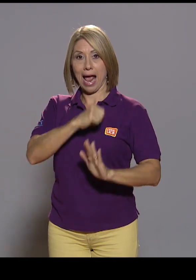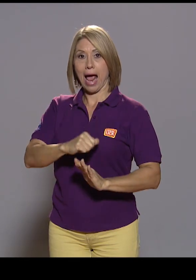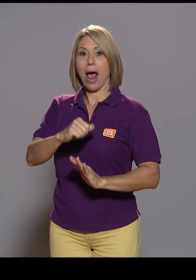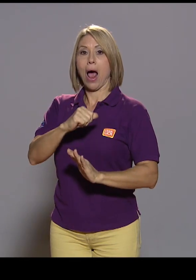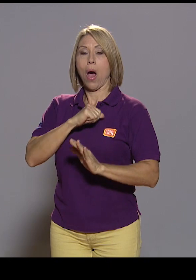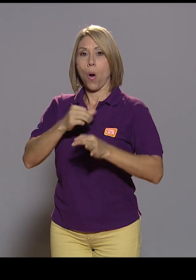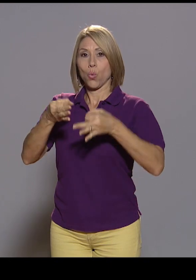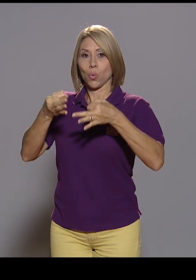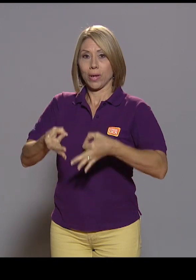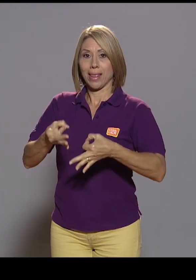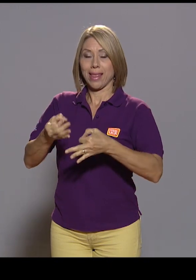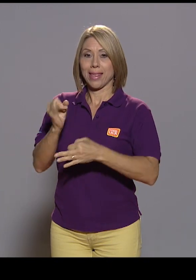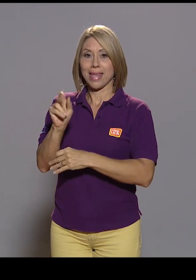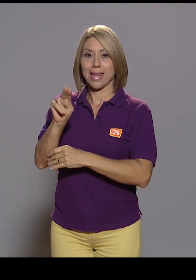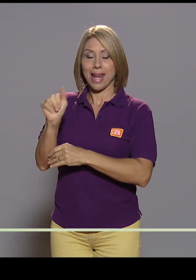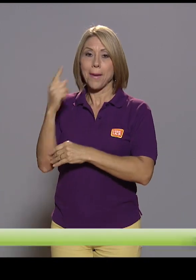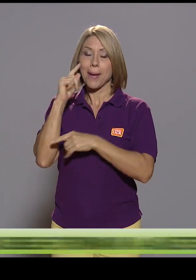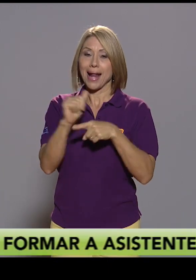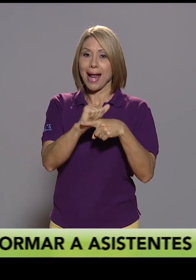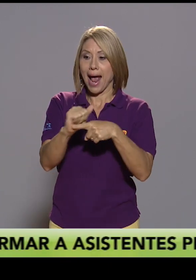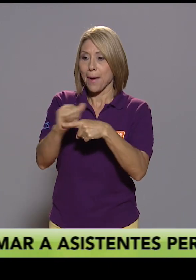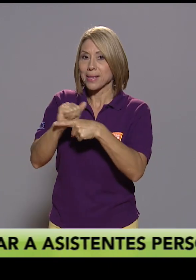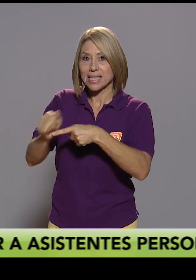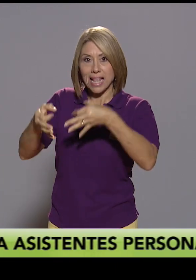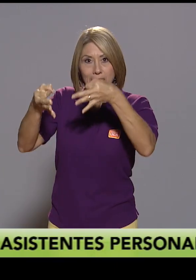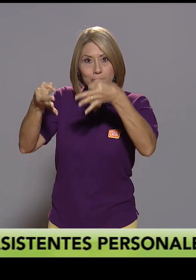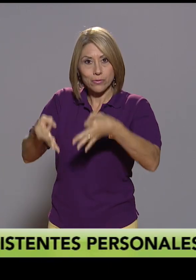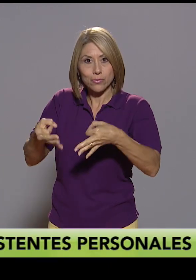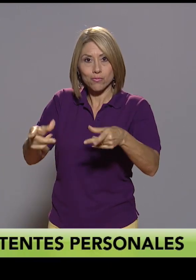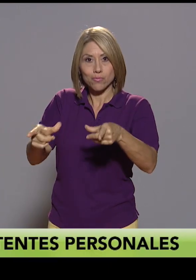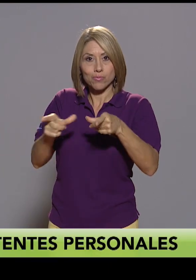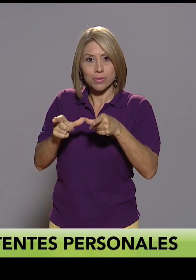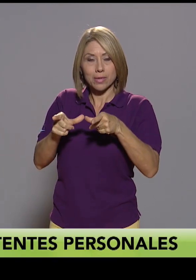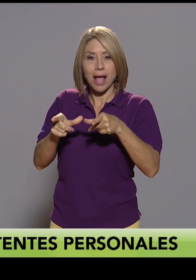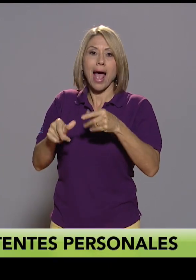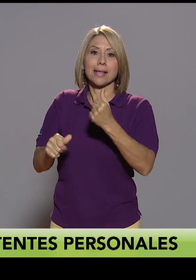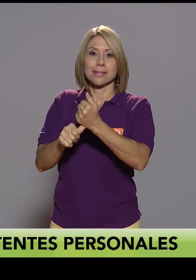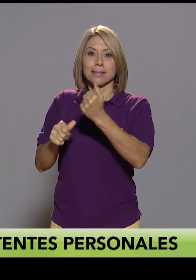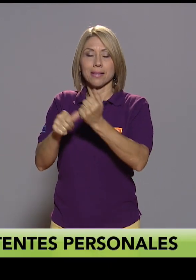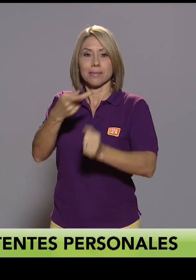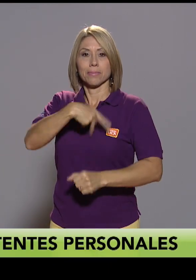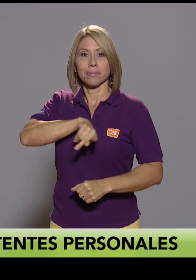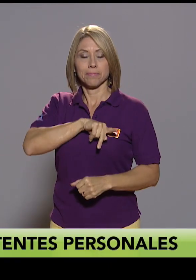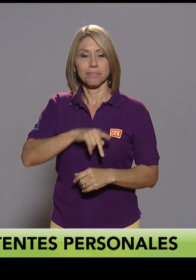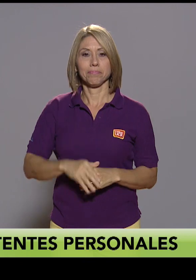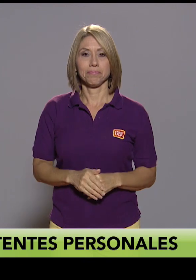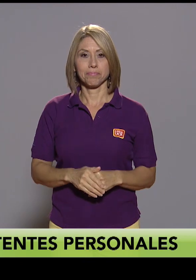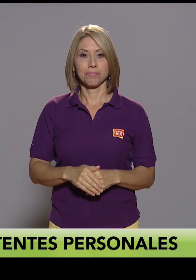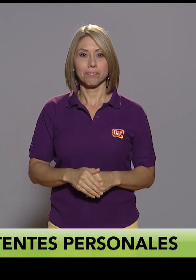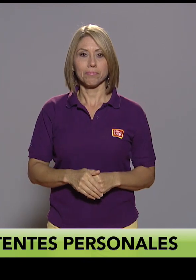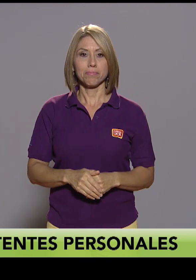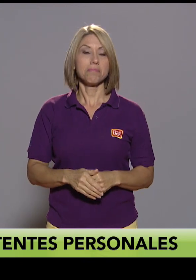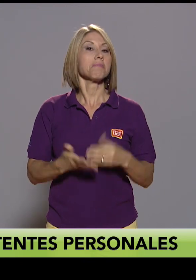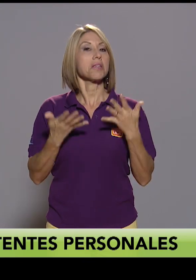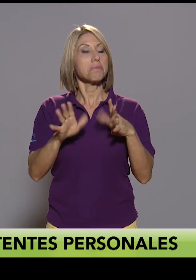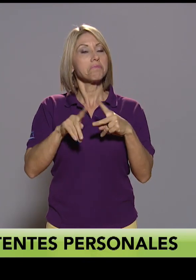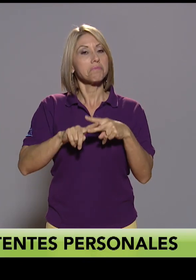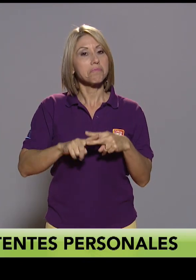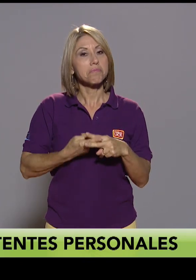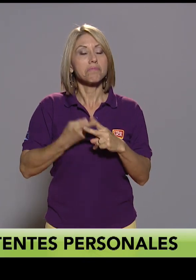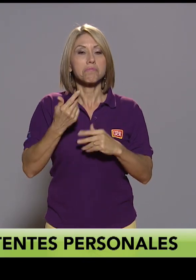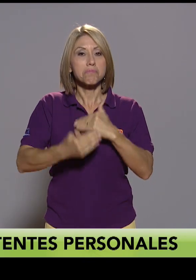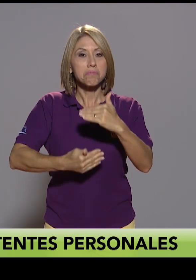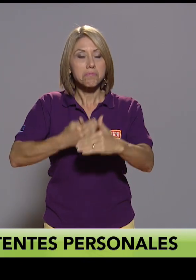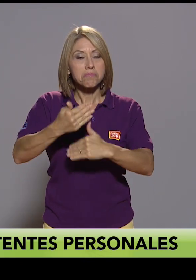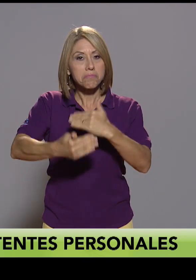para formar, capacitar y o certificar a las personas asistentes personales, ¿verdad? Ahí iniciamos